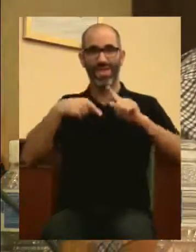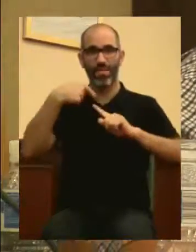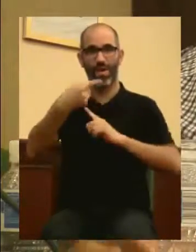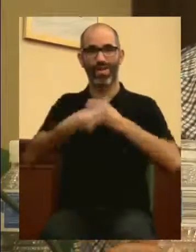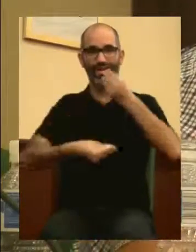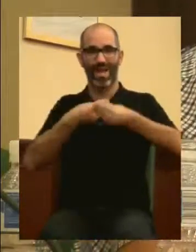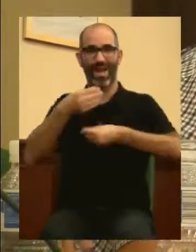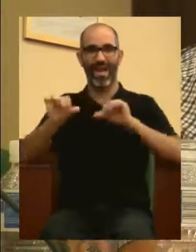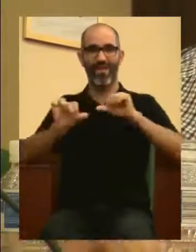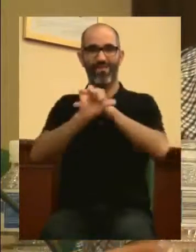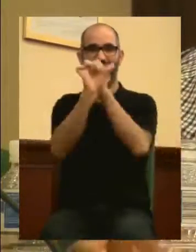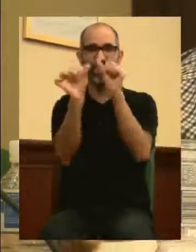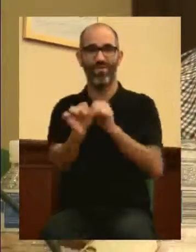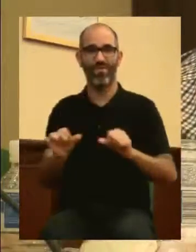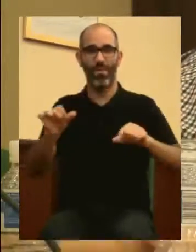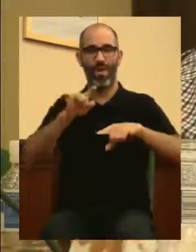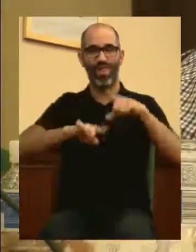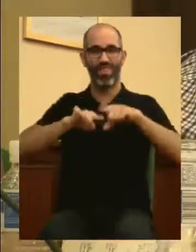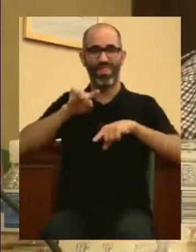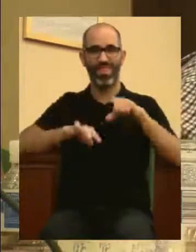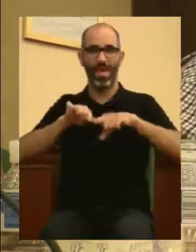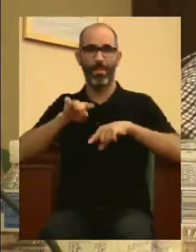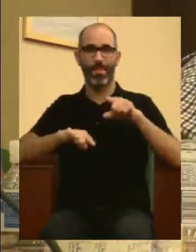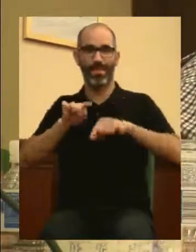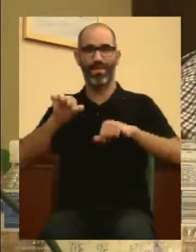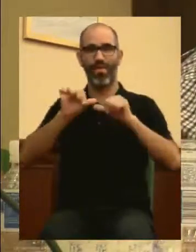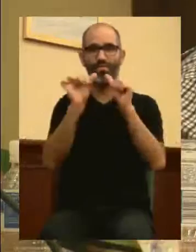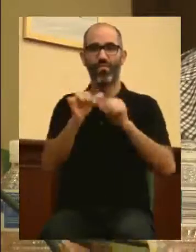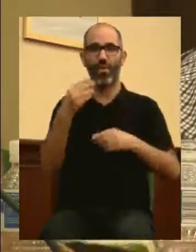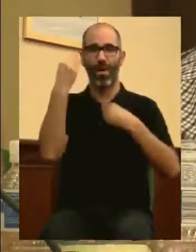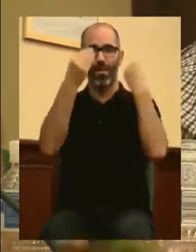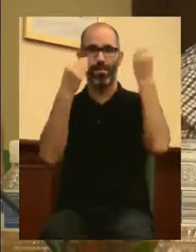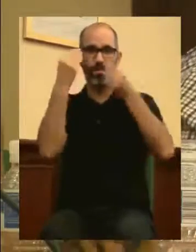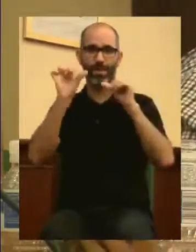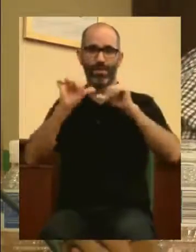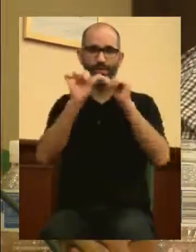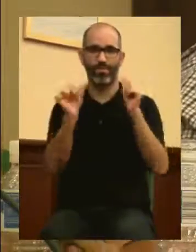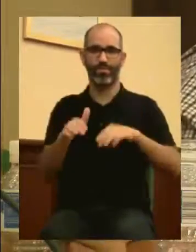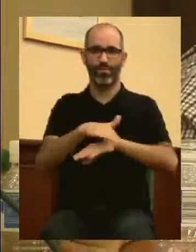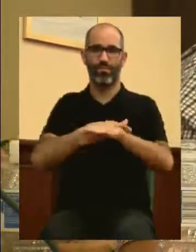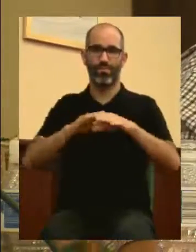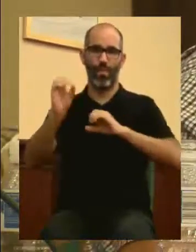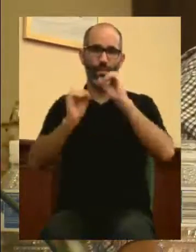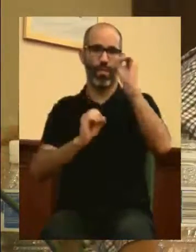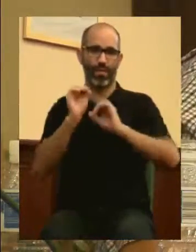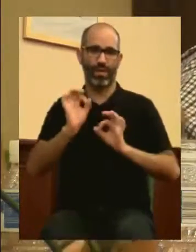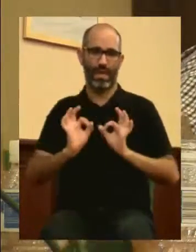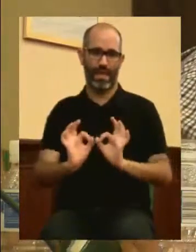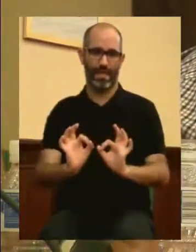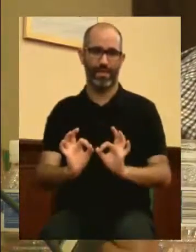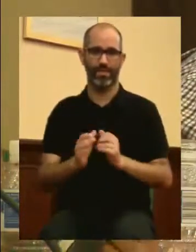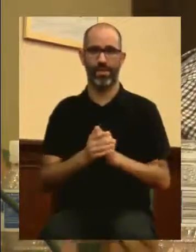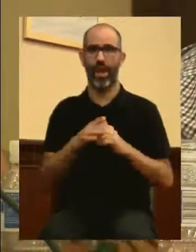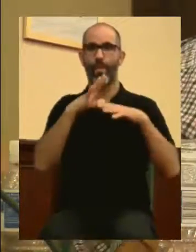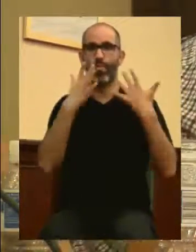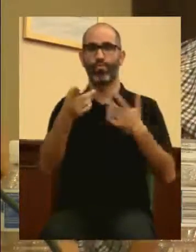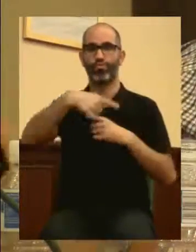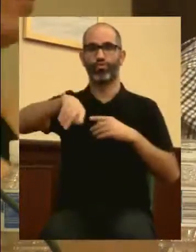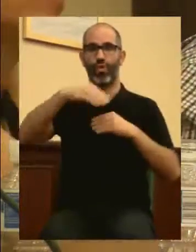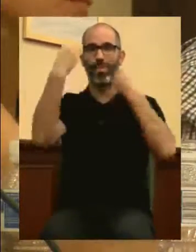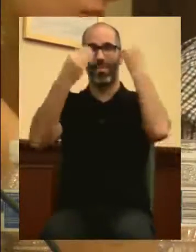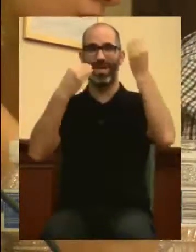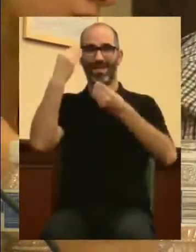el porcentaje que razonablemente se considere. Bien, ustedes consideraban que un porcentaje razonable